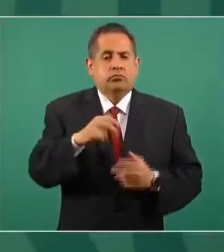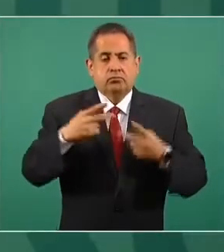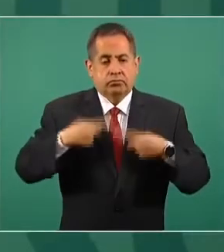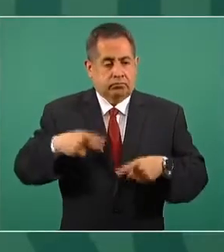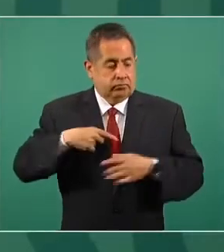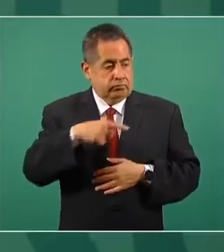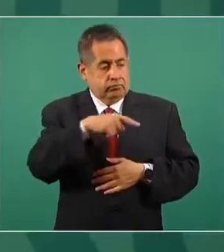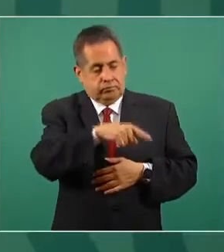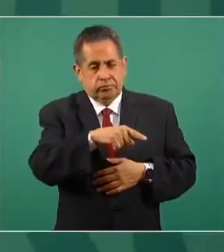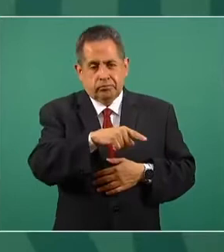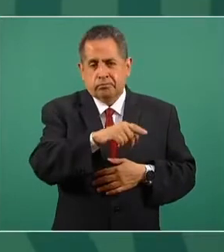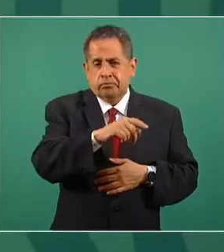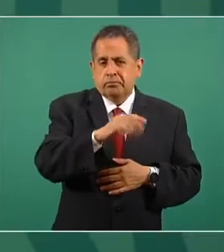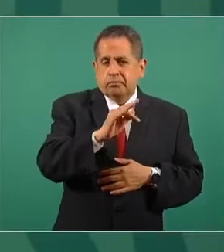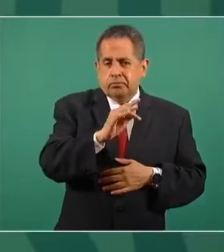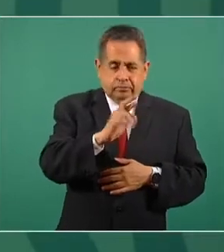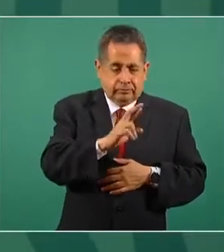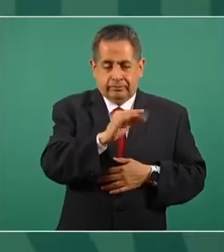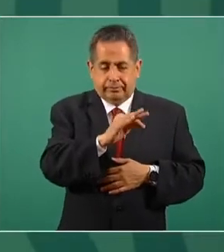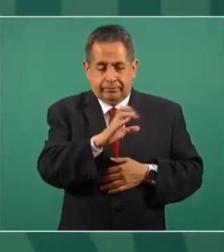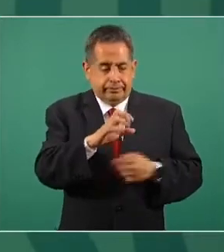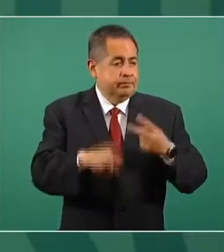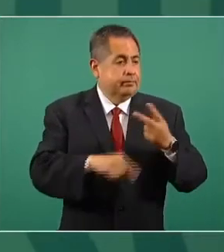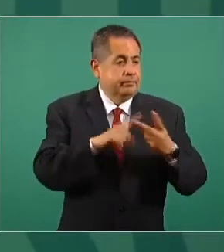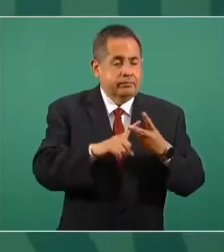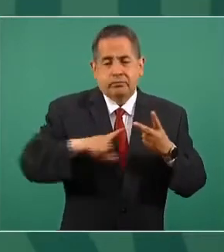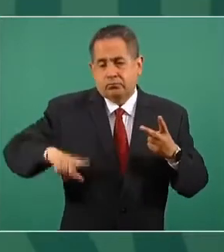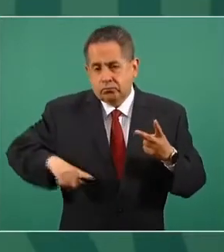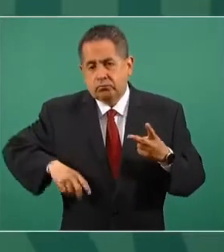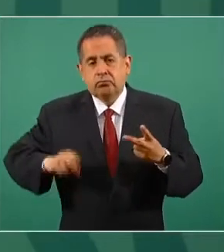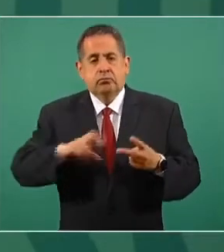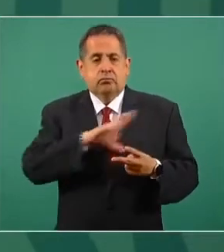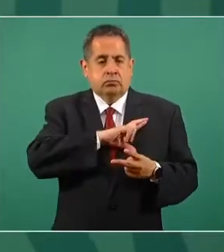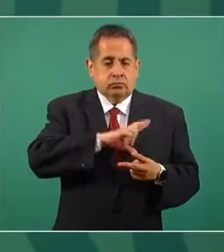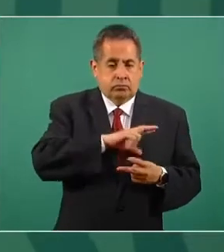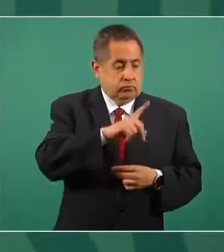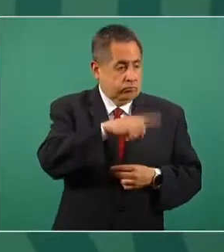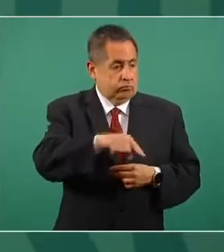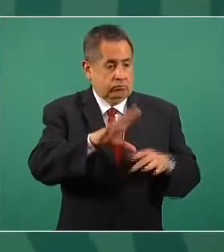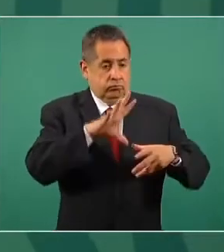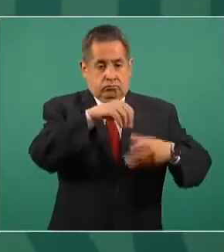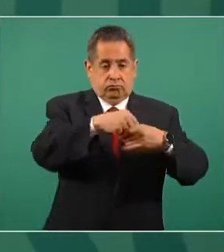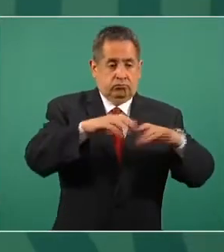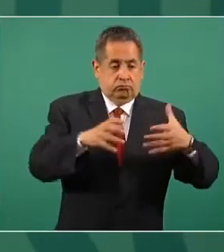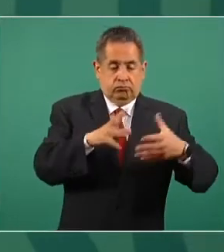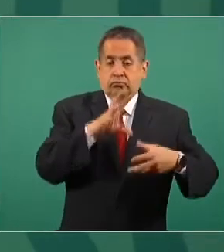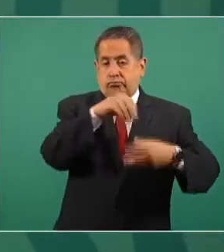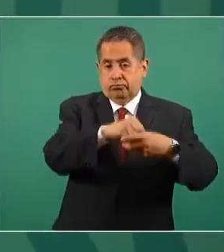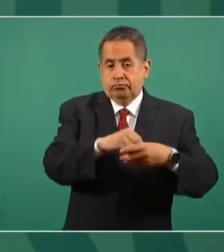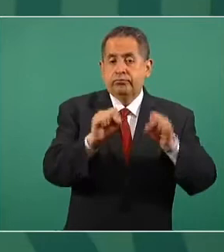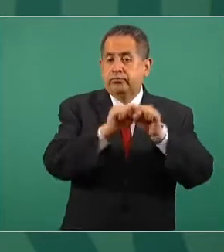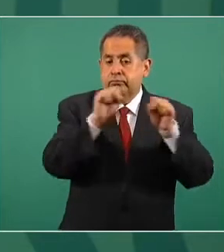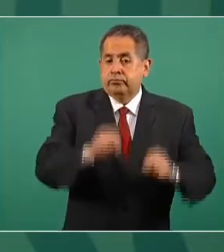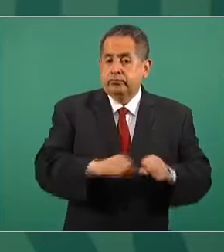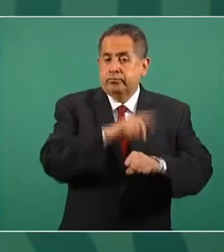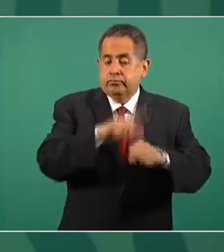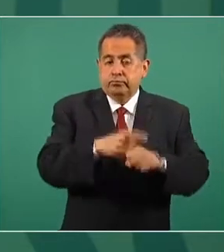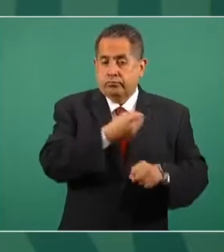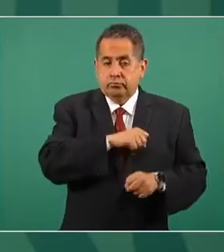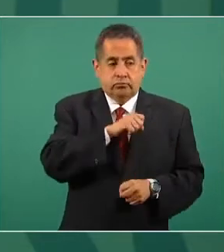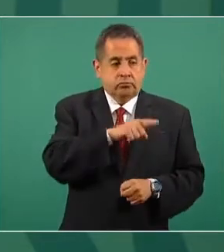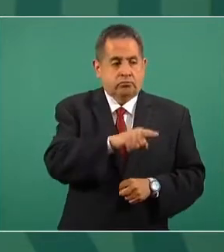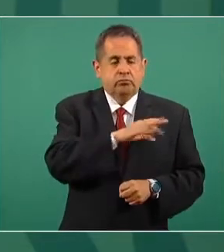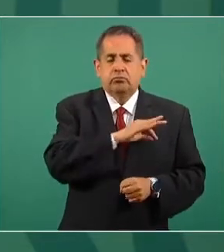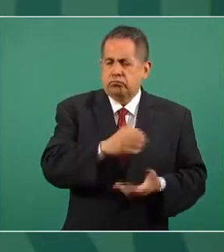físicas y morales, tanto del sector social como del sector privado, que integran el Sistema Nacional de Salud, puedan